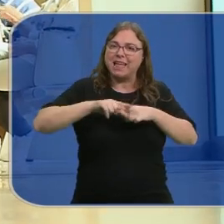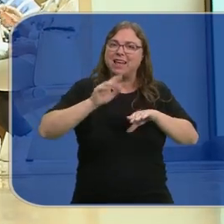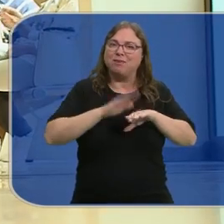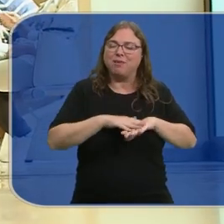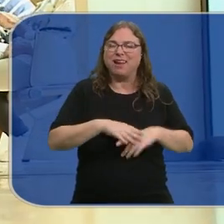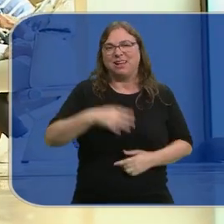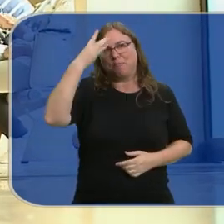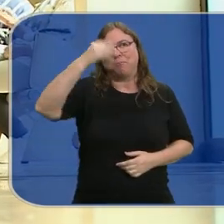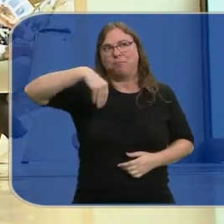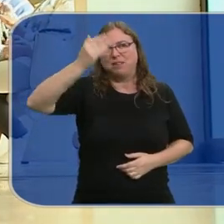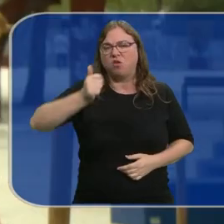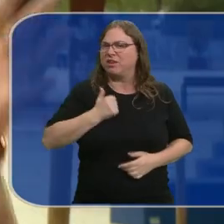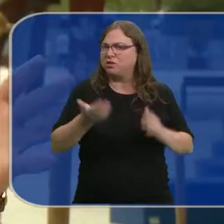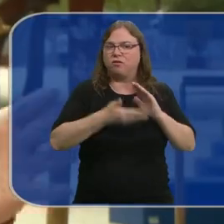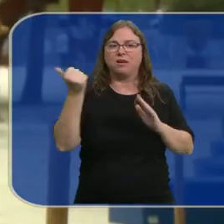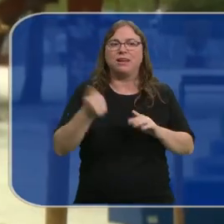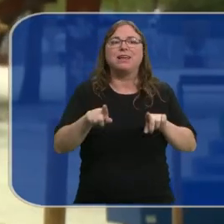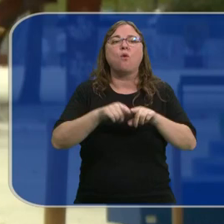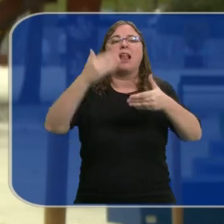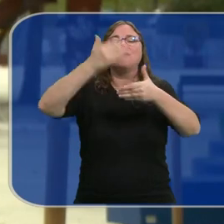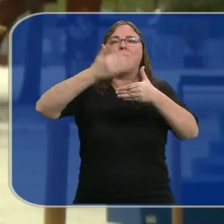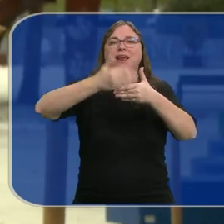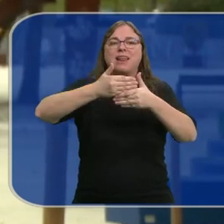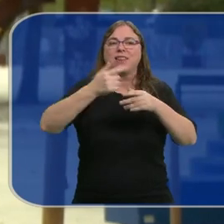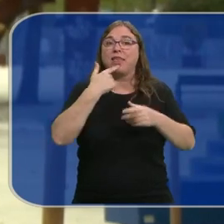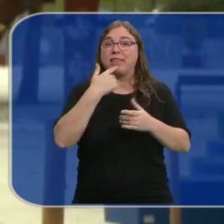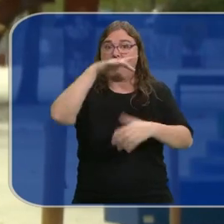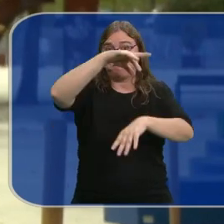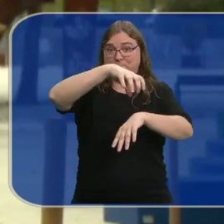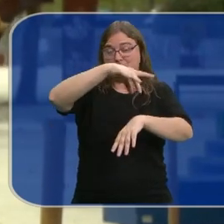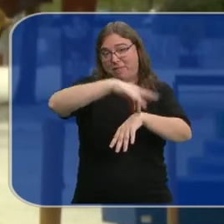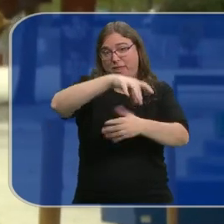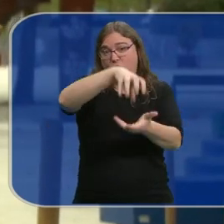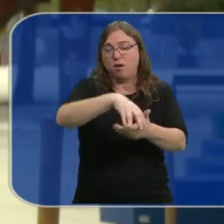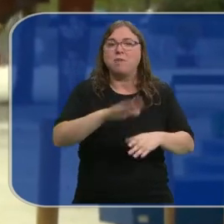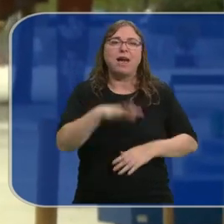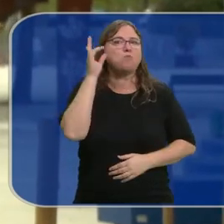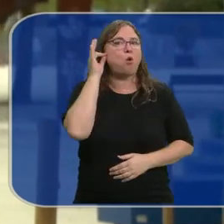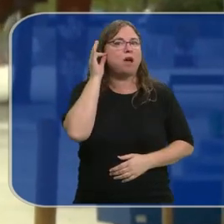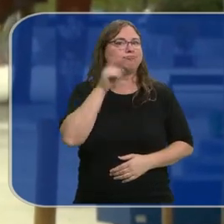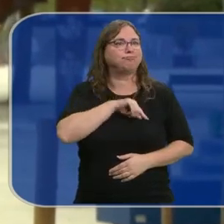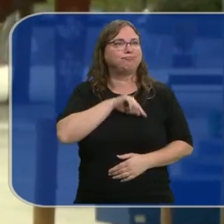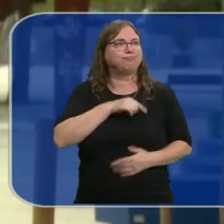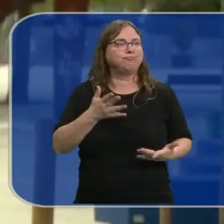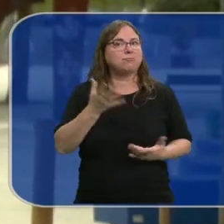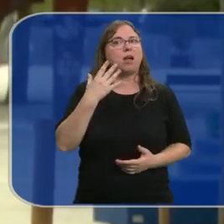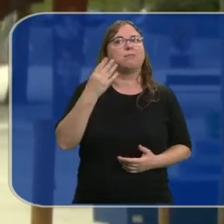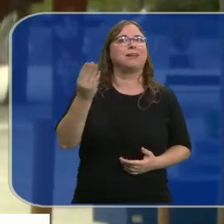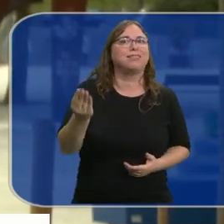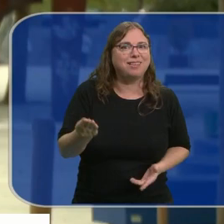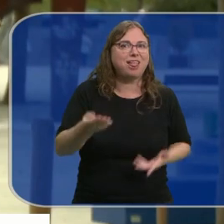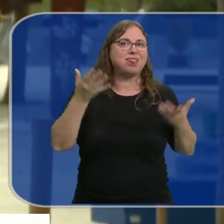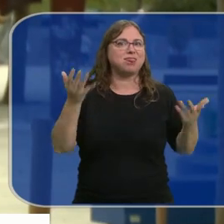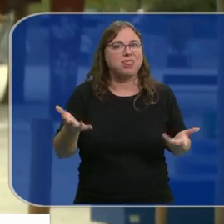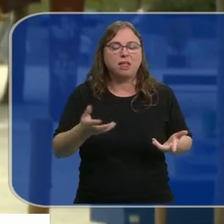acabar con los falsos mitos de la menopausia. Romper la barrera desde los centros sanitarios para que las mujeres se sientan pues entendidas y